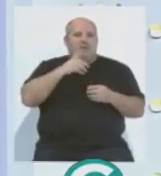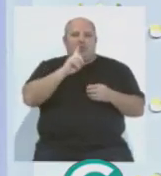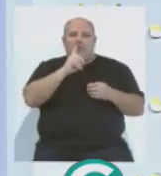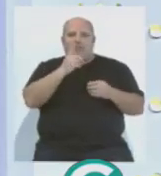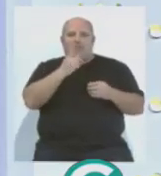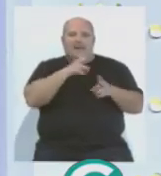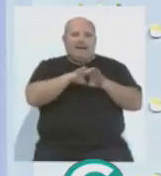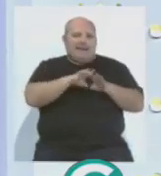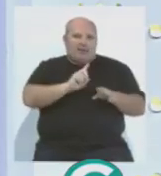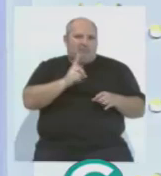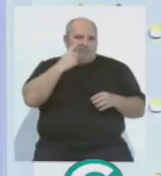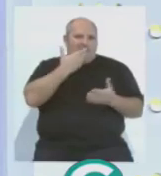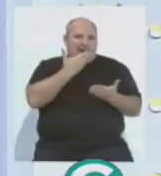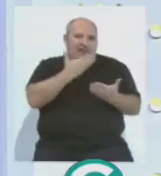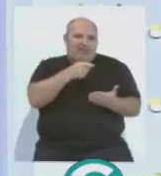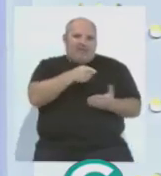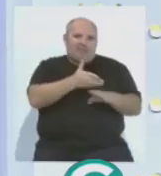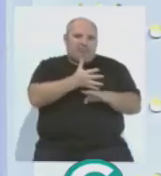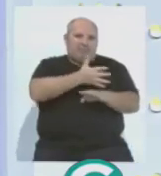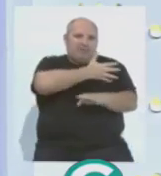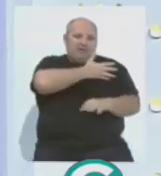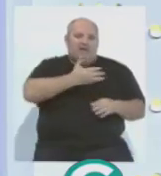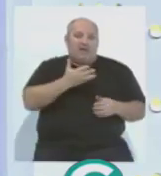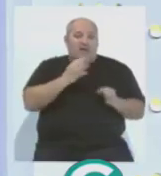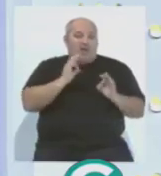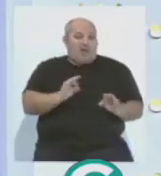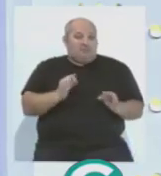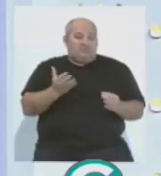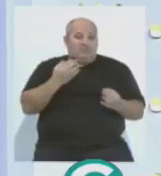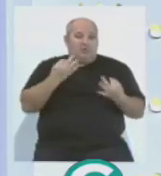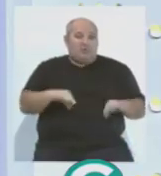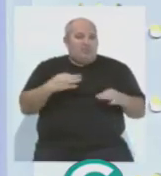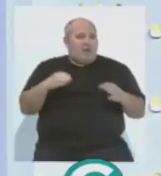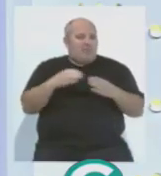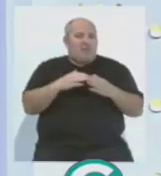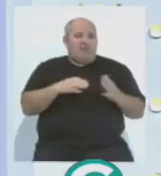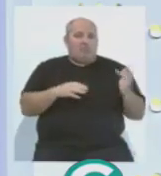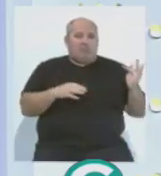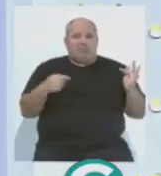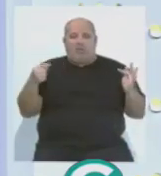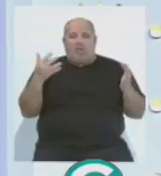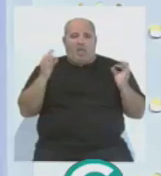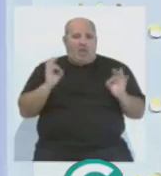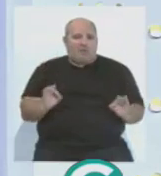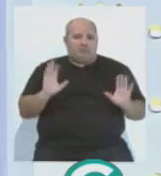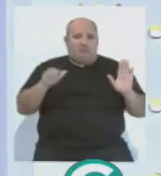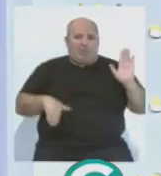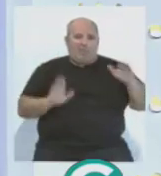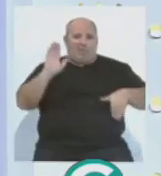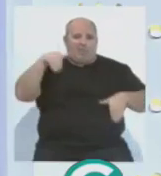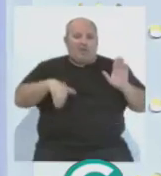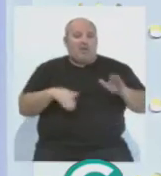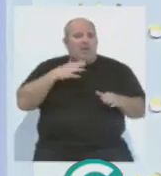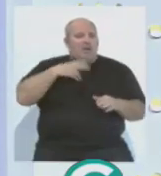por cualquier racha que coja el Cádiz, que al final es normal, todos los equipos las pasan, pero yo creo que Cervera